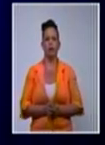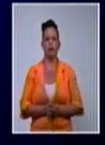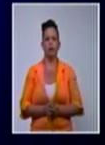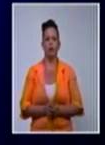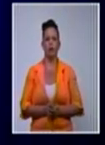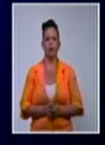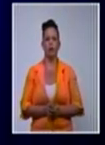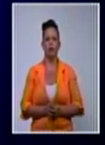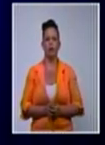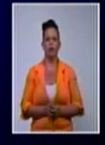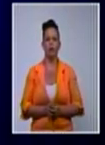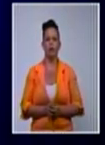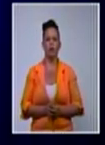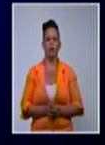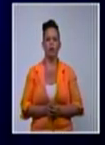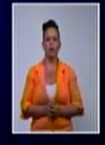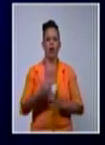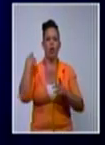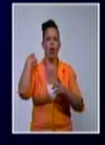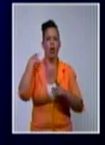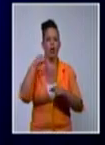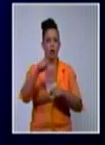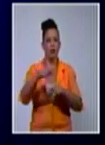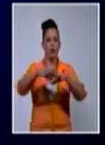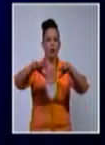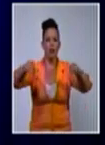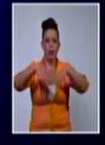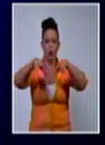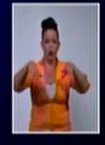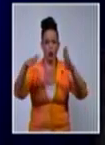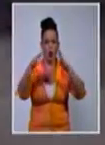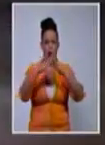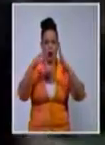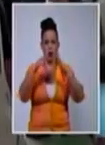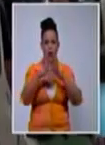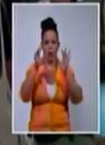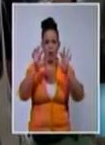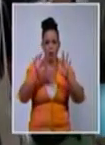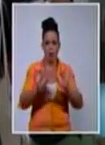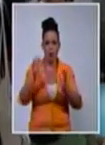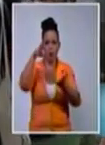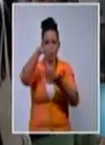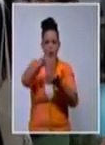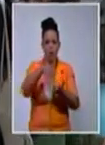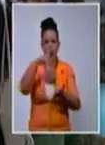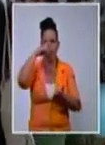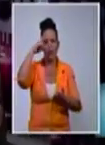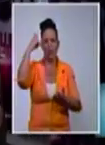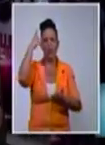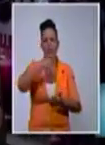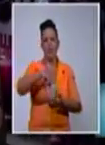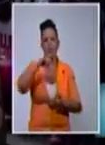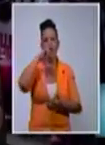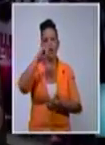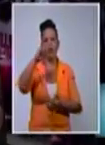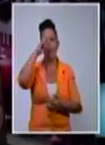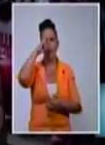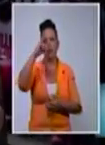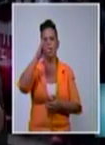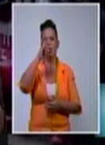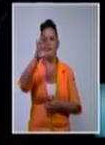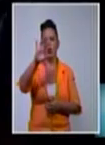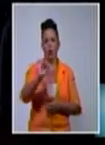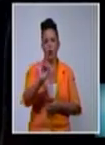Los acontecimientos que tuvieron lugar en una vivienda del barrio de San Isidro y en las afueras del Ministerio de Cultura pueden considerarse